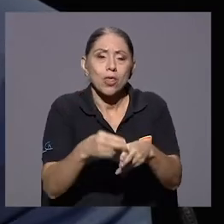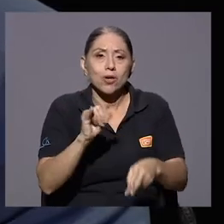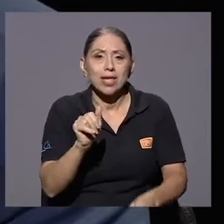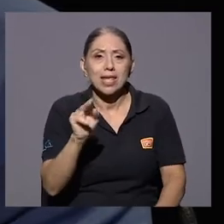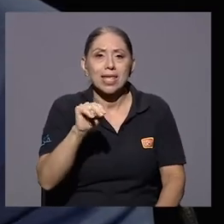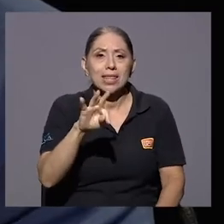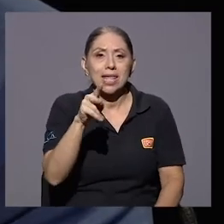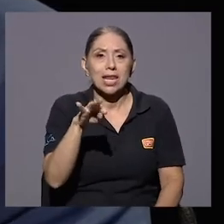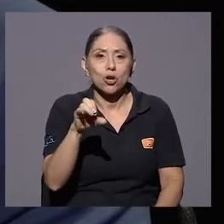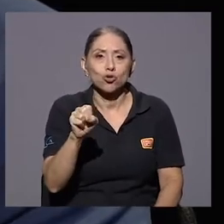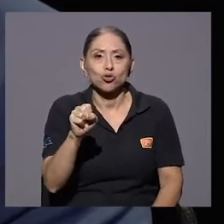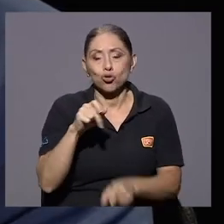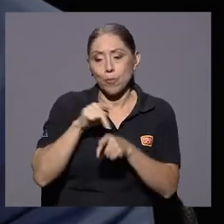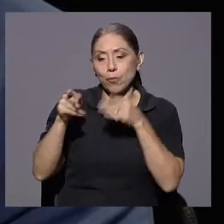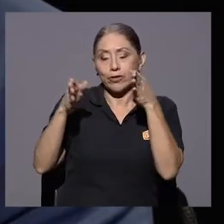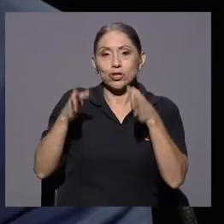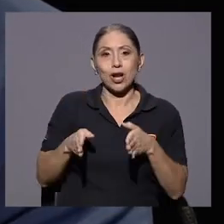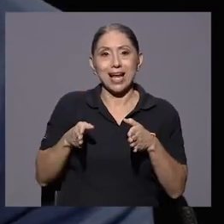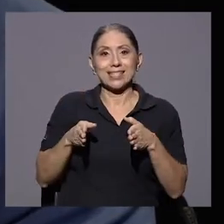profesionales en enfermería, 4 mil,